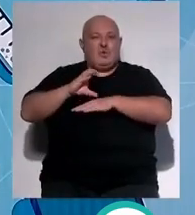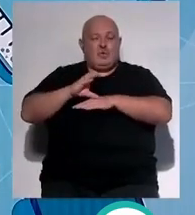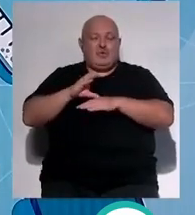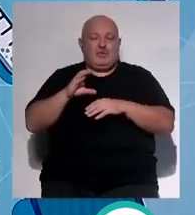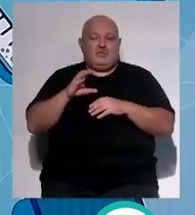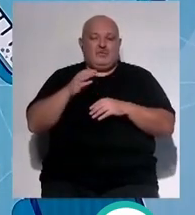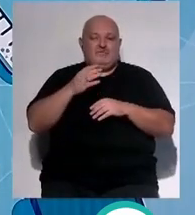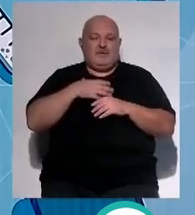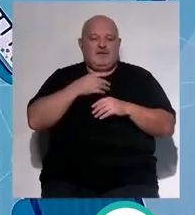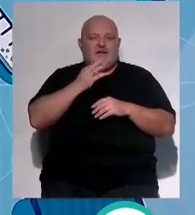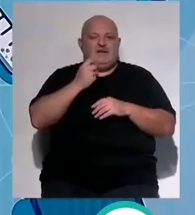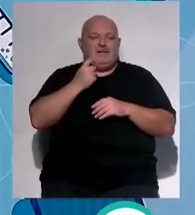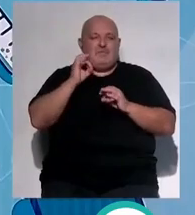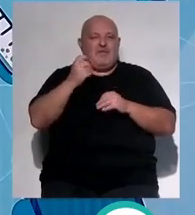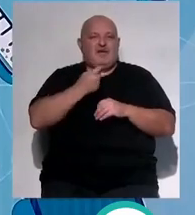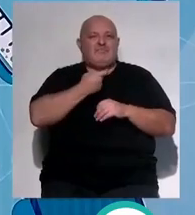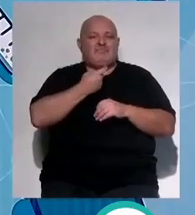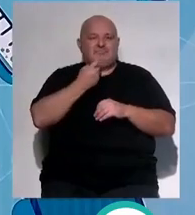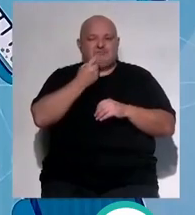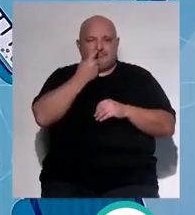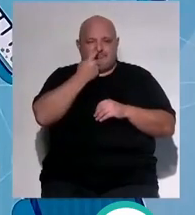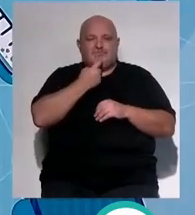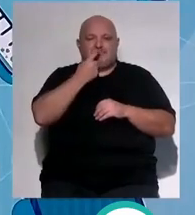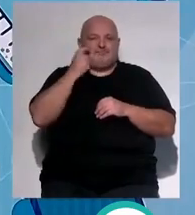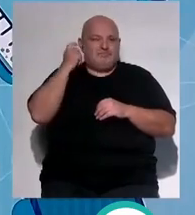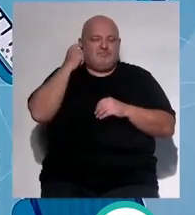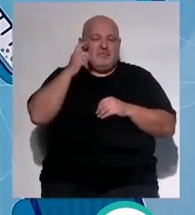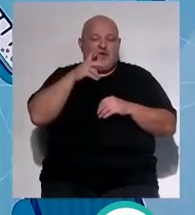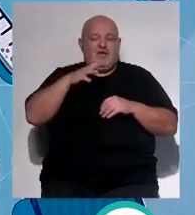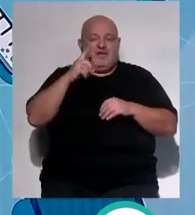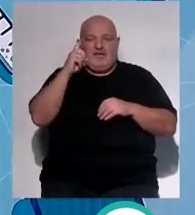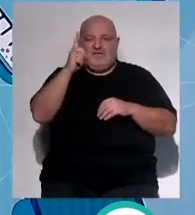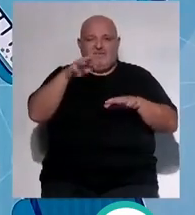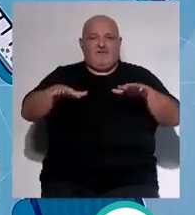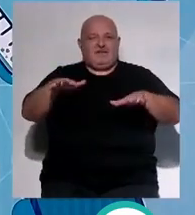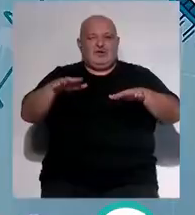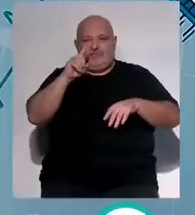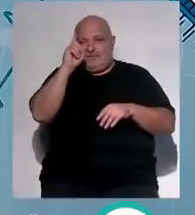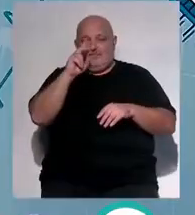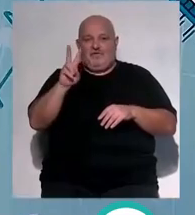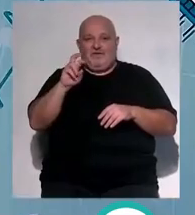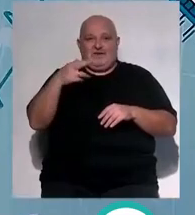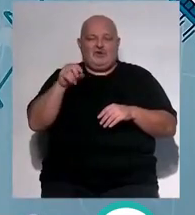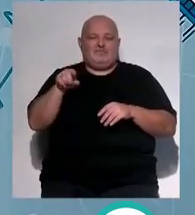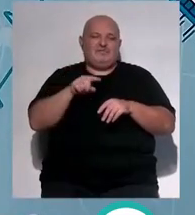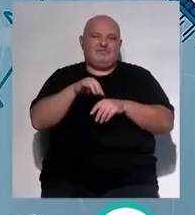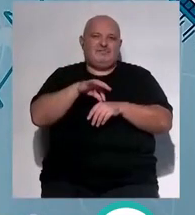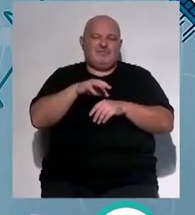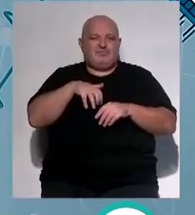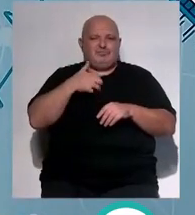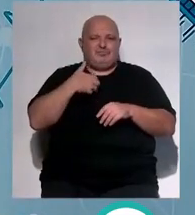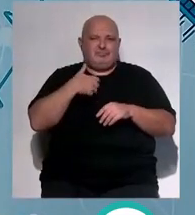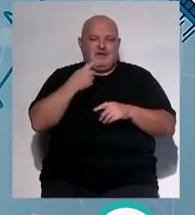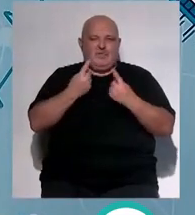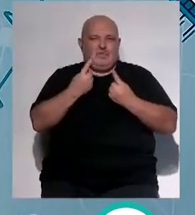torrinos lo suelen hacer un tanto desesperados porque el vértigo es una patología muy molesta